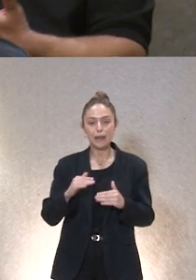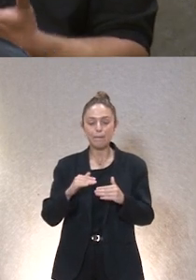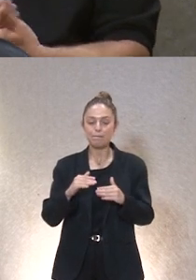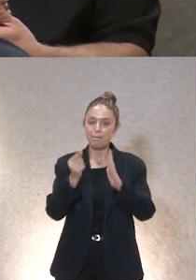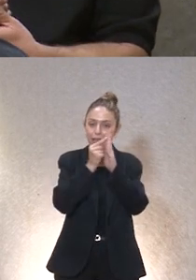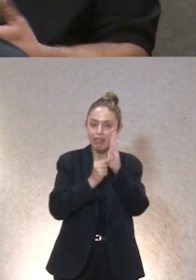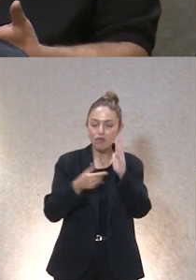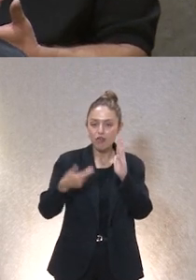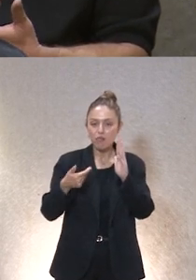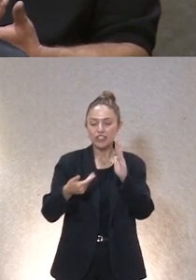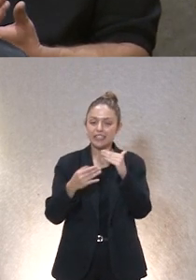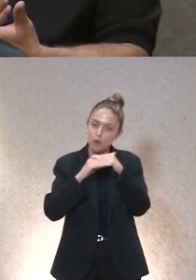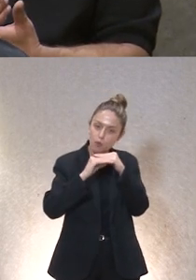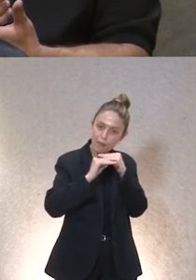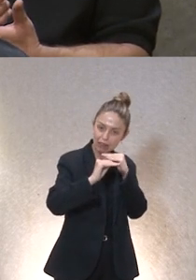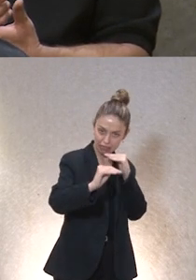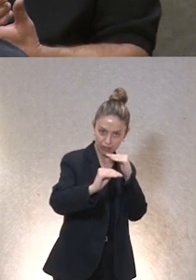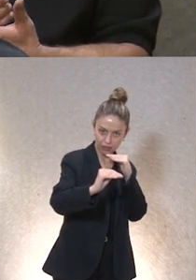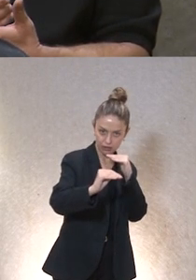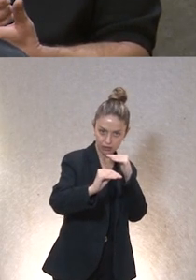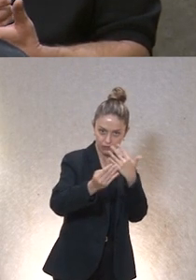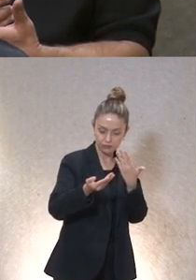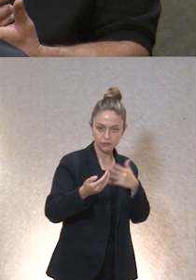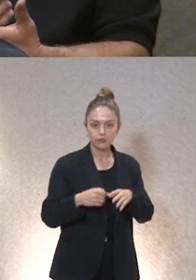trabajado pero claro en cuanto tú